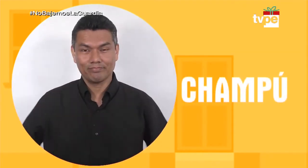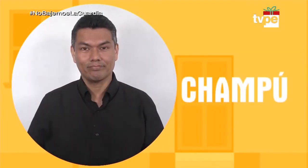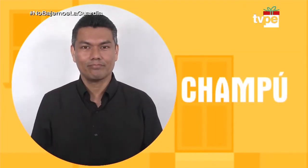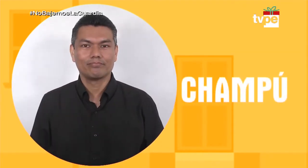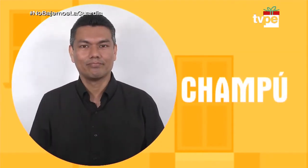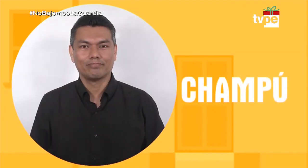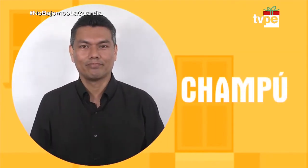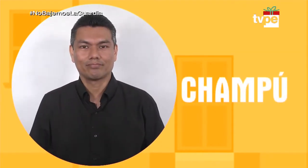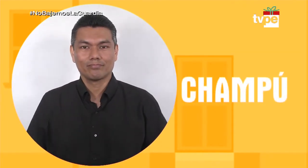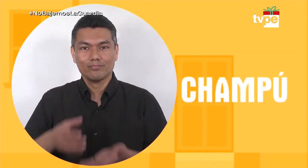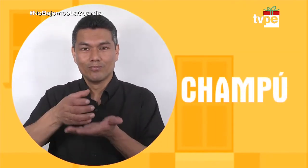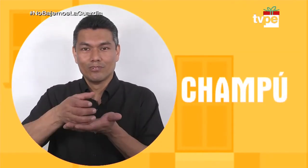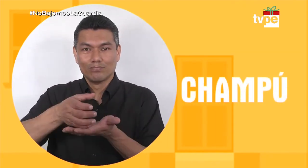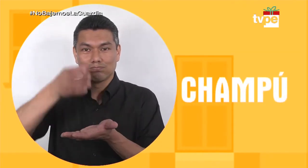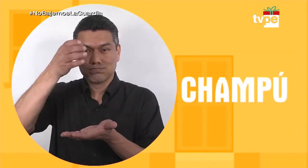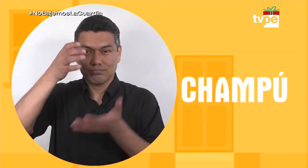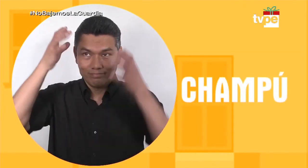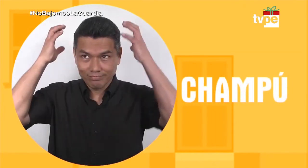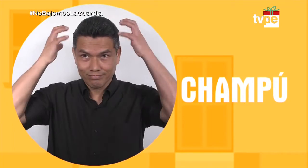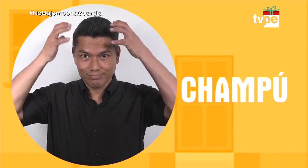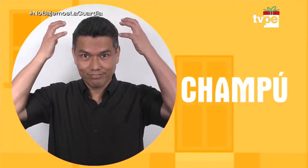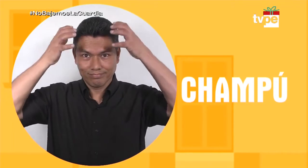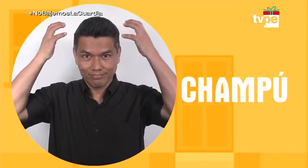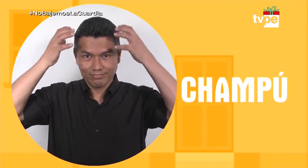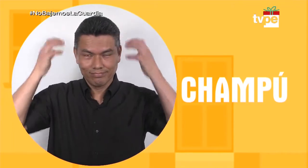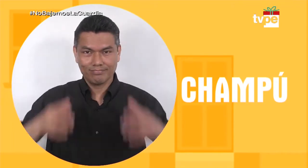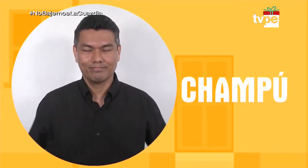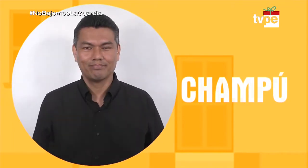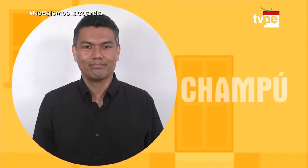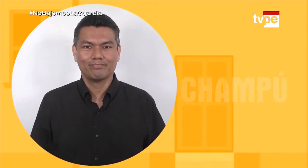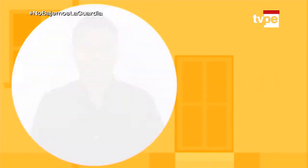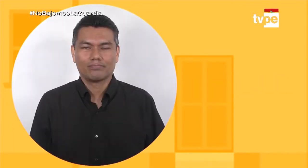champú, champú,